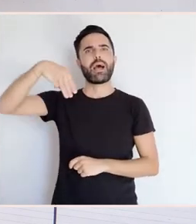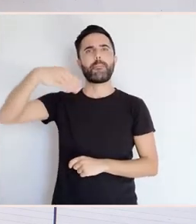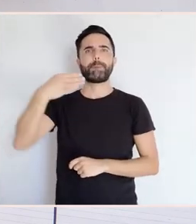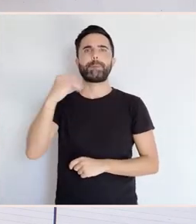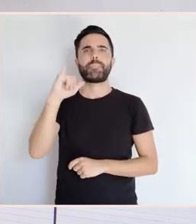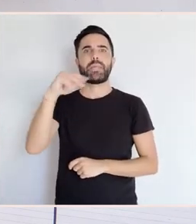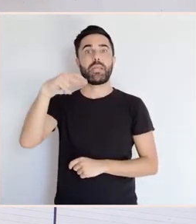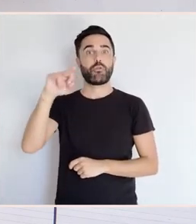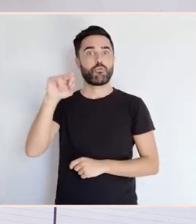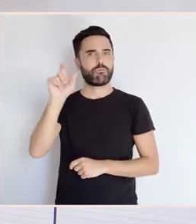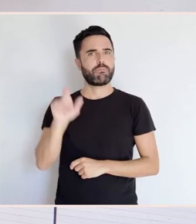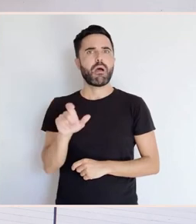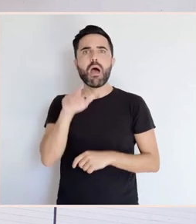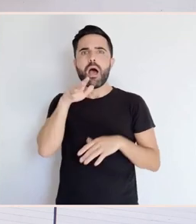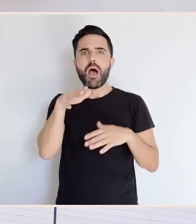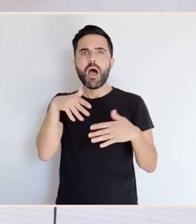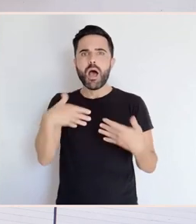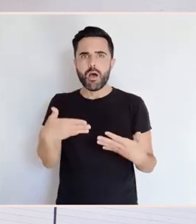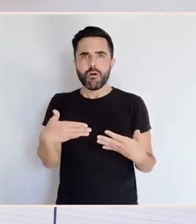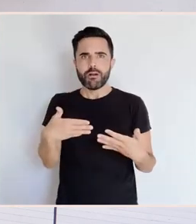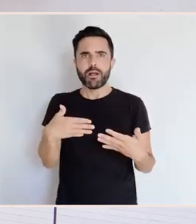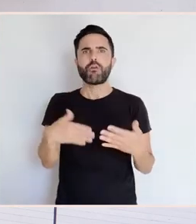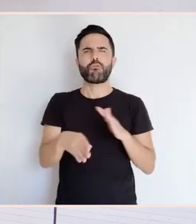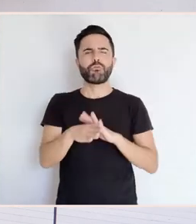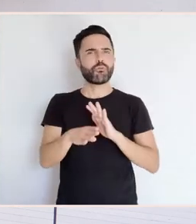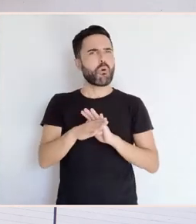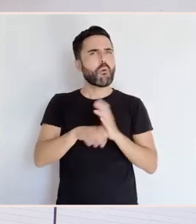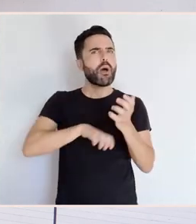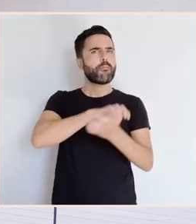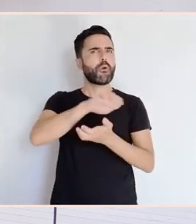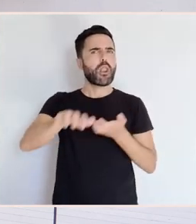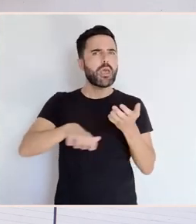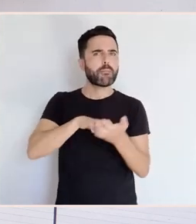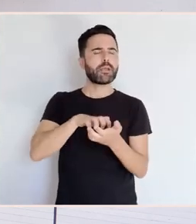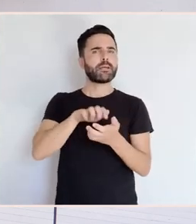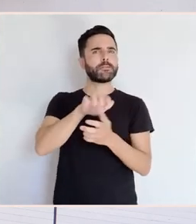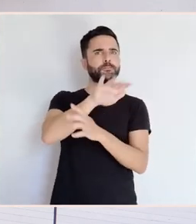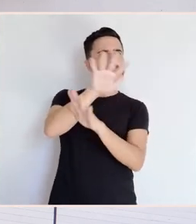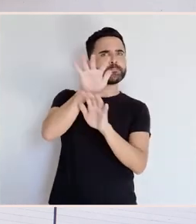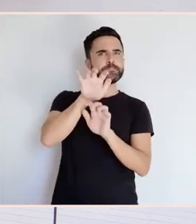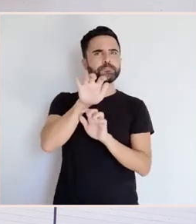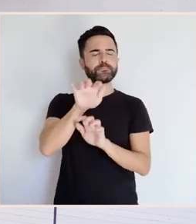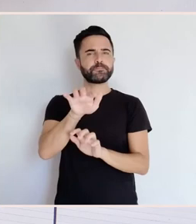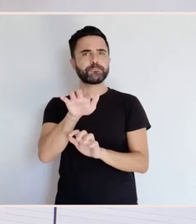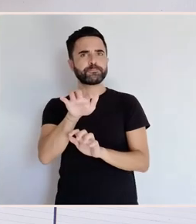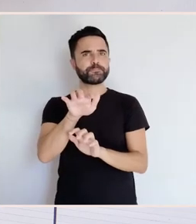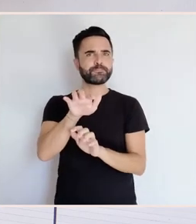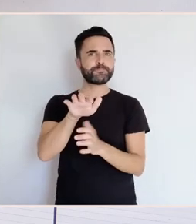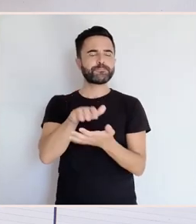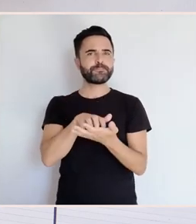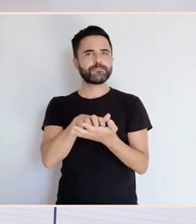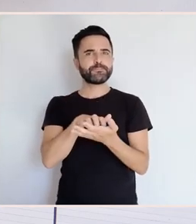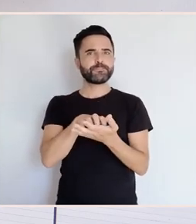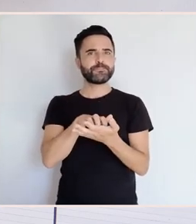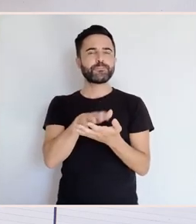bastante polémica ou controvertida ou enigmática, máis tendo en conta que nos últimos